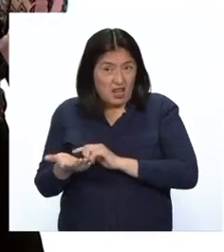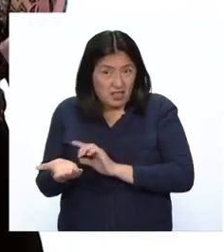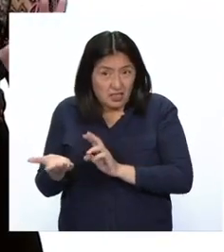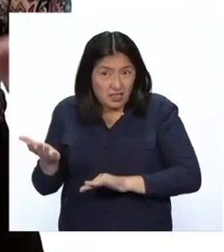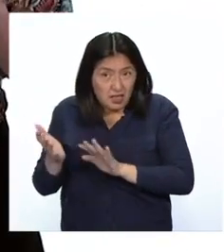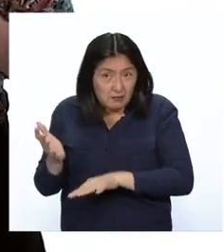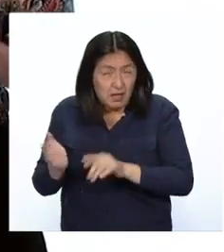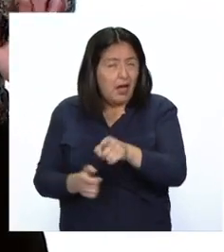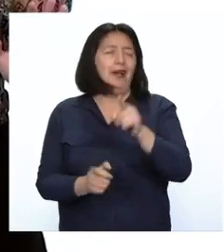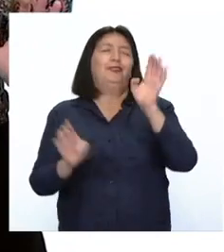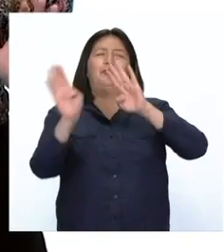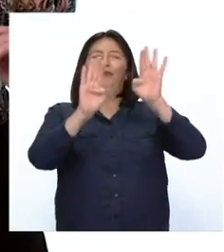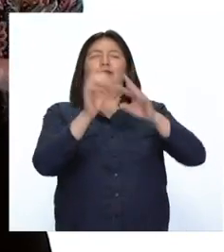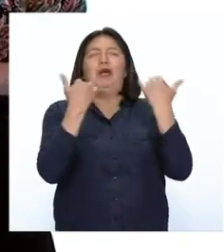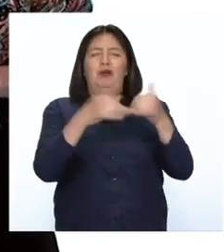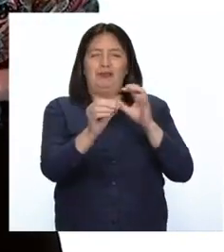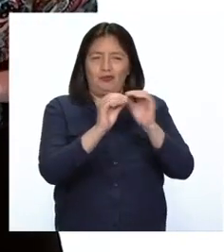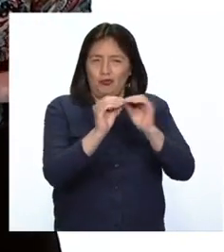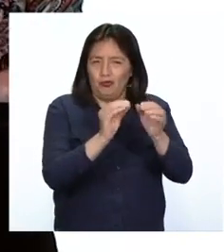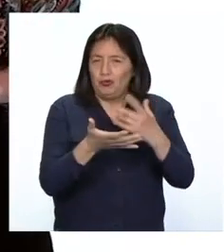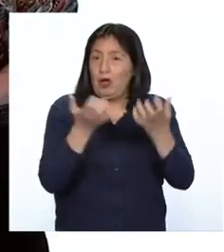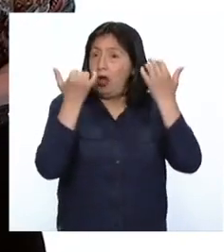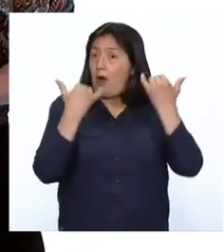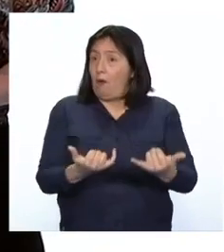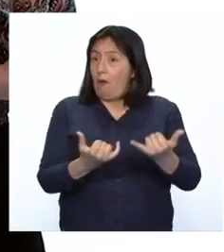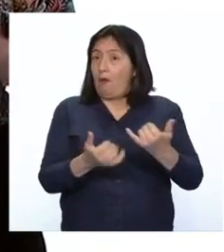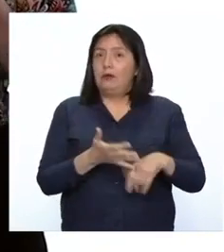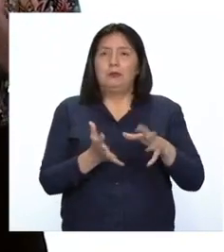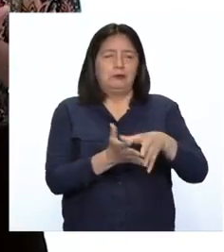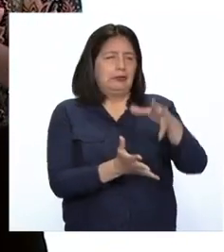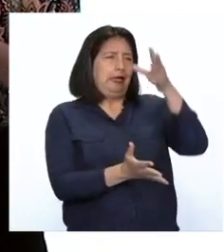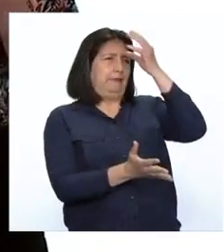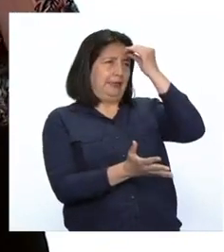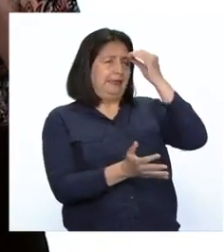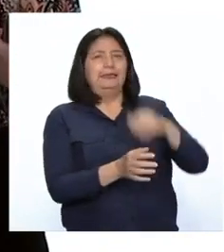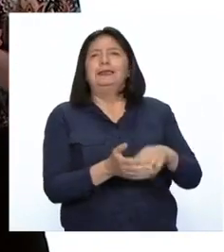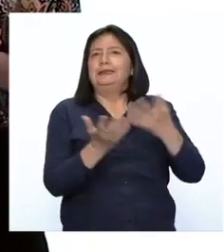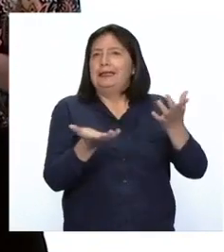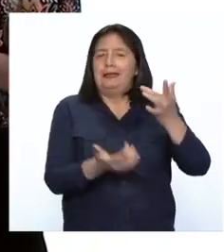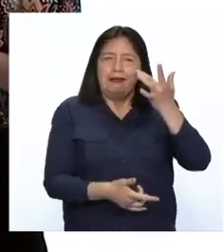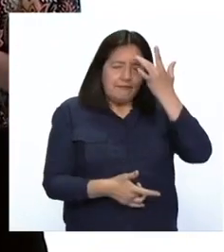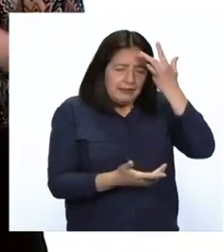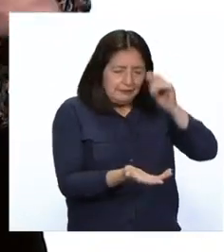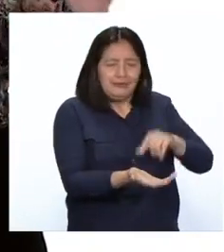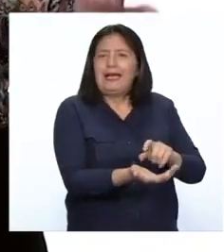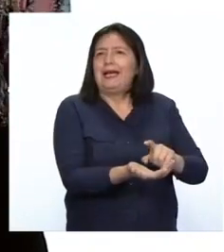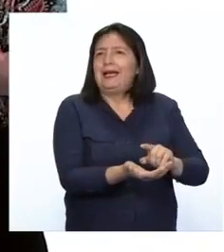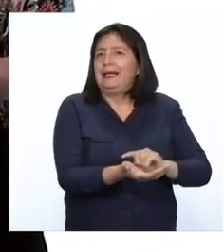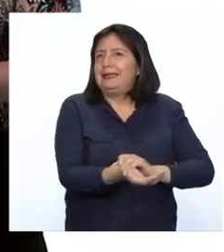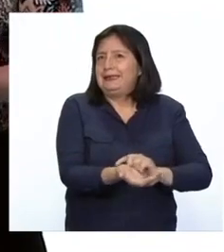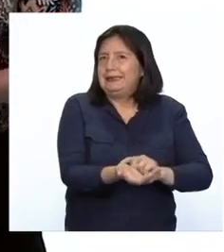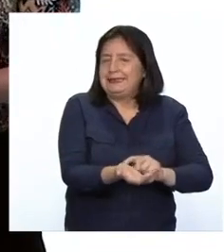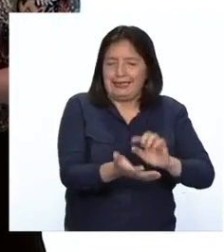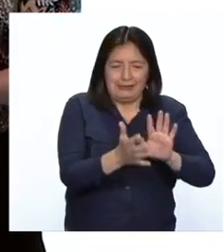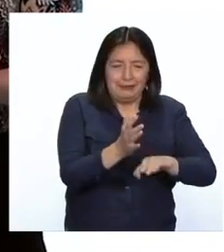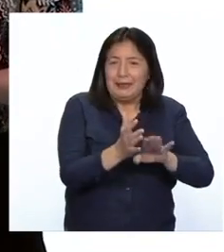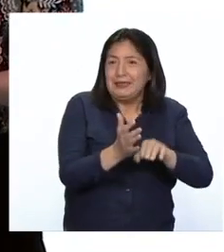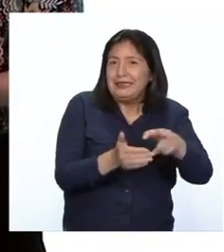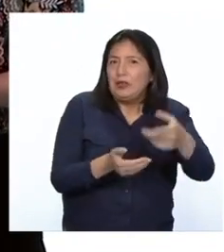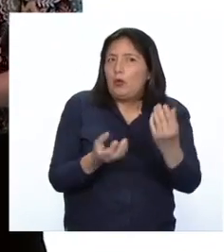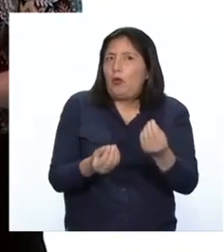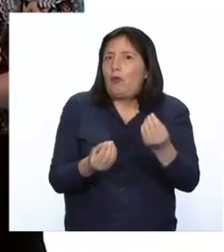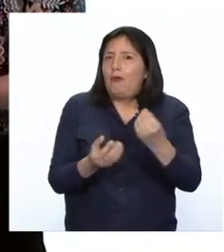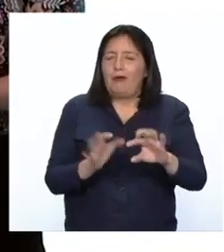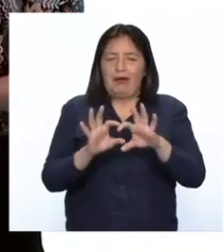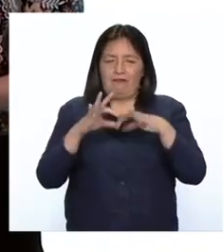Vamos a resolverlo ahora mismo. El día de hoy vamos a aprender sobre la anemia y cómo nuestras familias se unen para combatirla